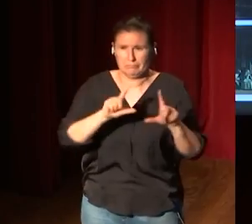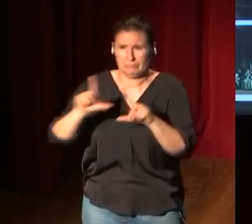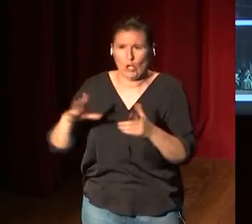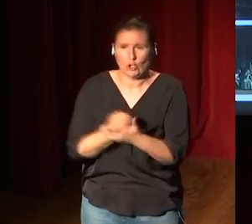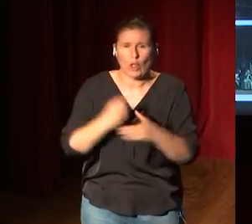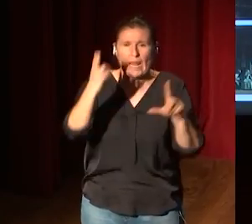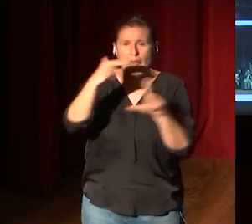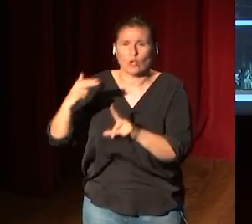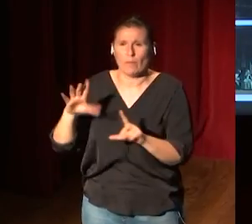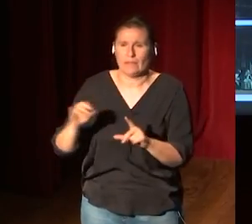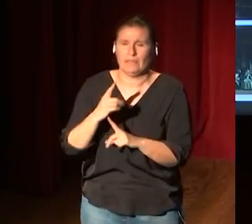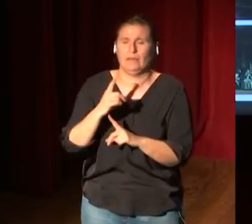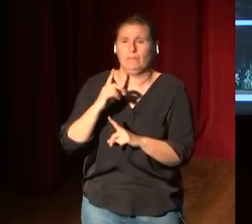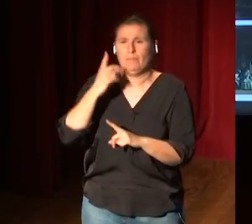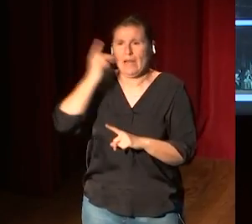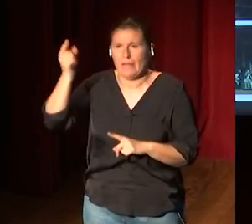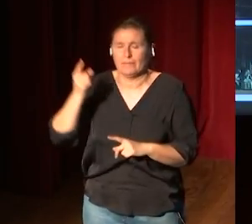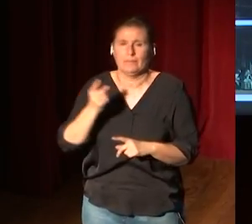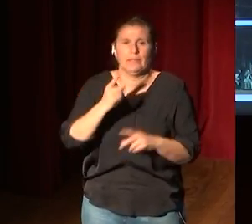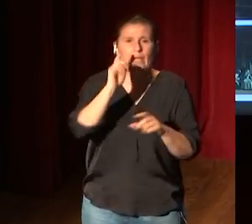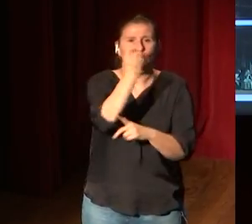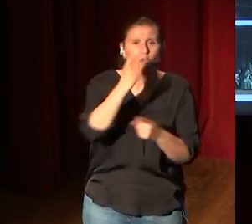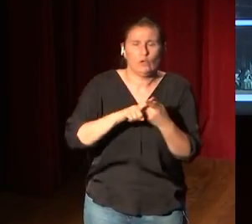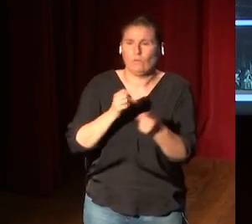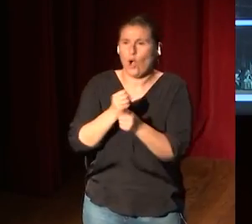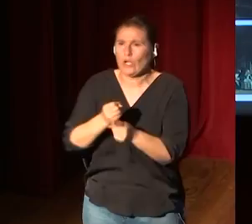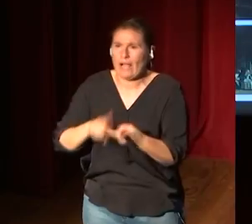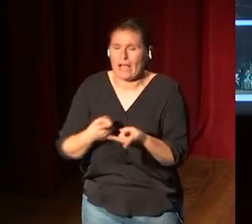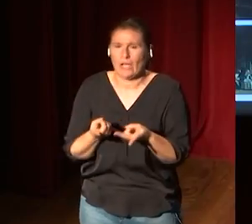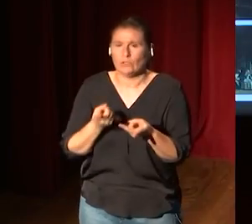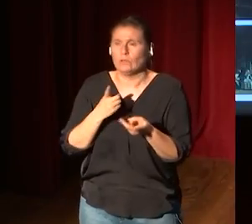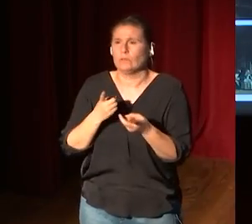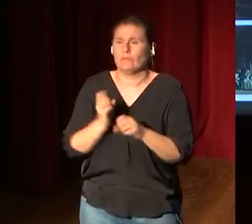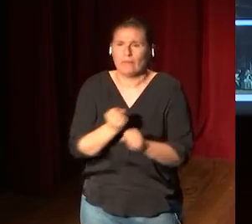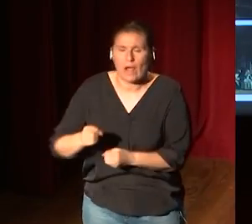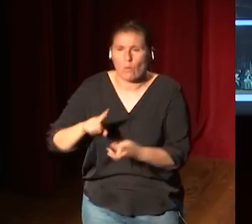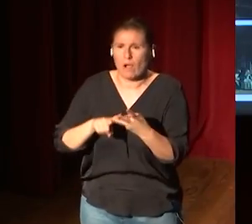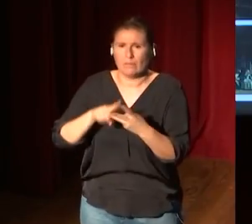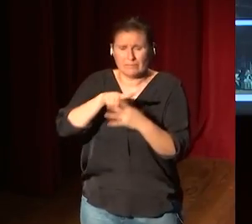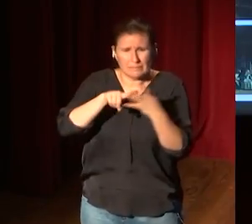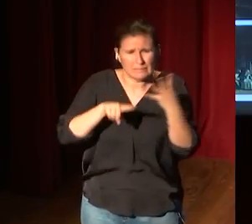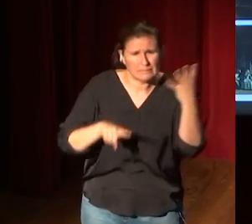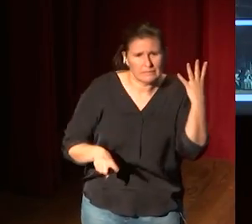categorizaditas Triunfo Caballo Vallecas por el niño de Vallecas Fragua todo